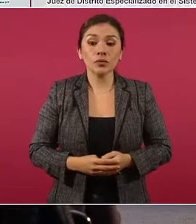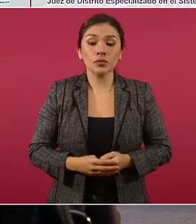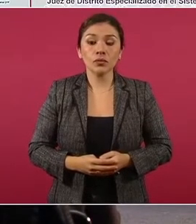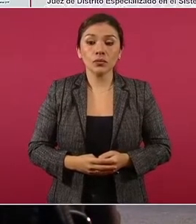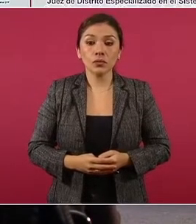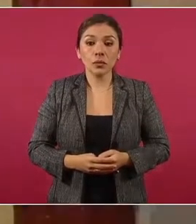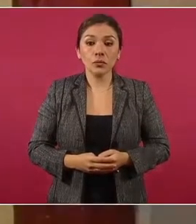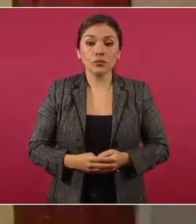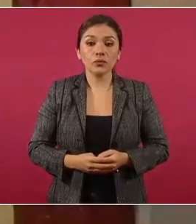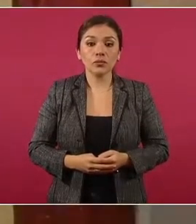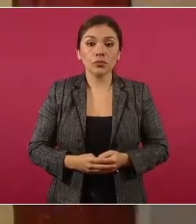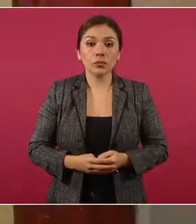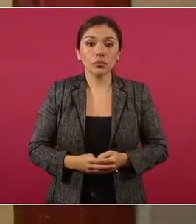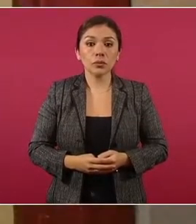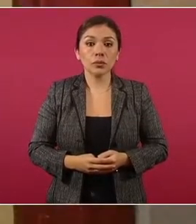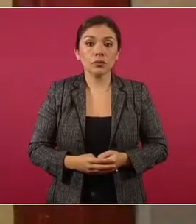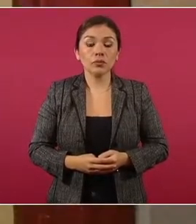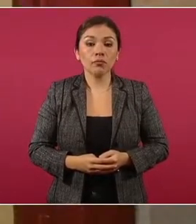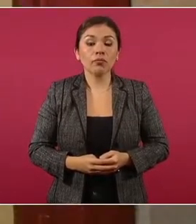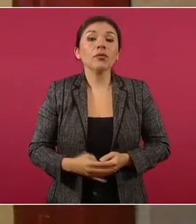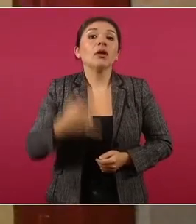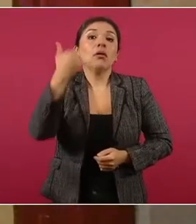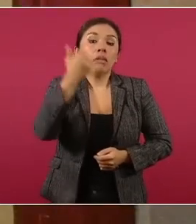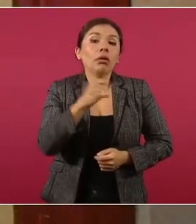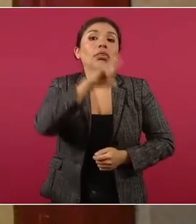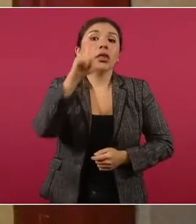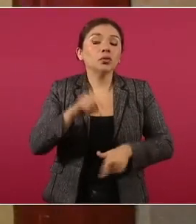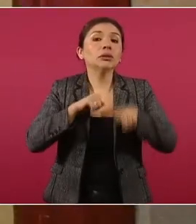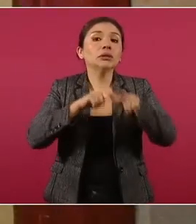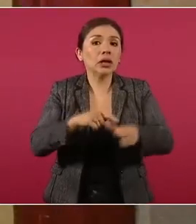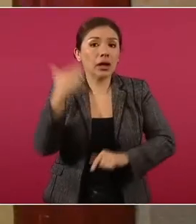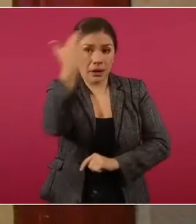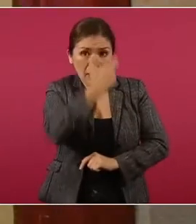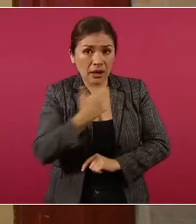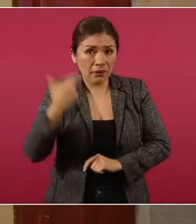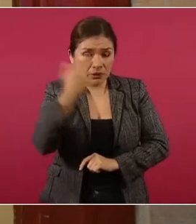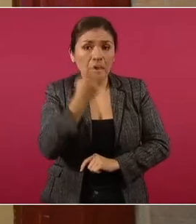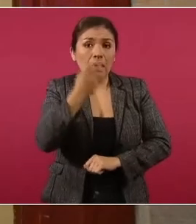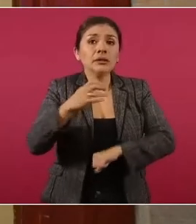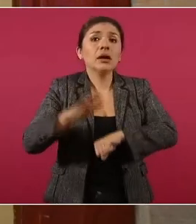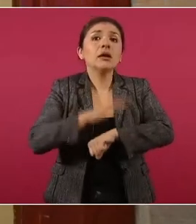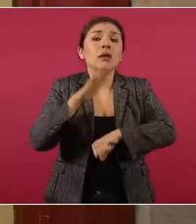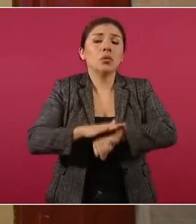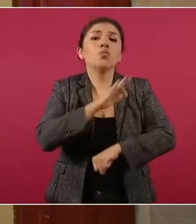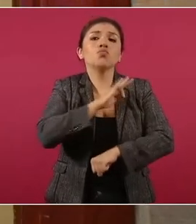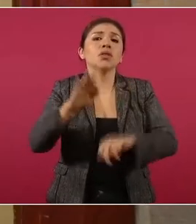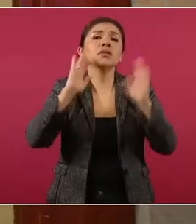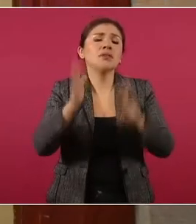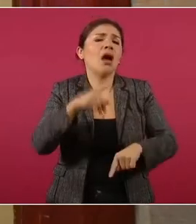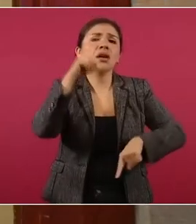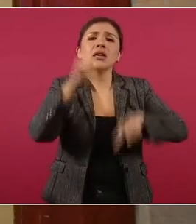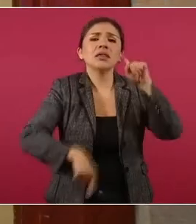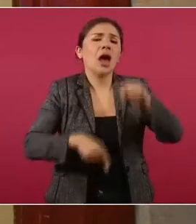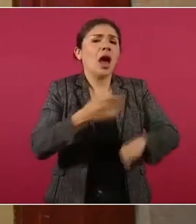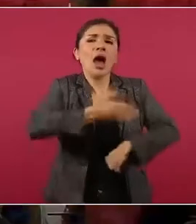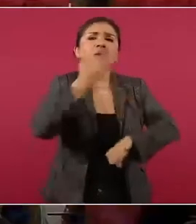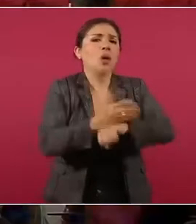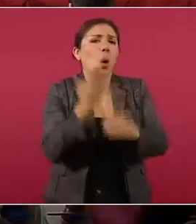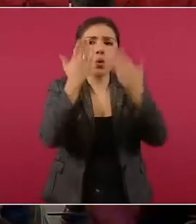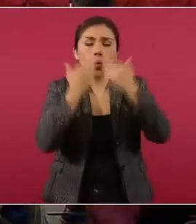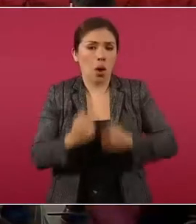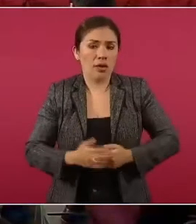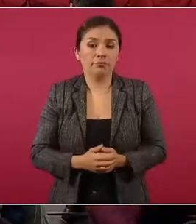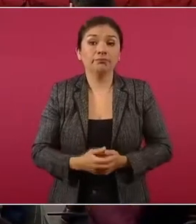con efecto de sobreseguimiento y elevándolo a calidad de sentencia absolutoria. La